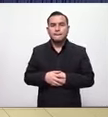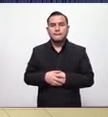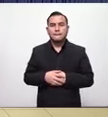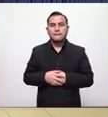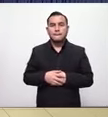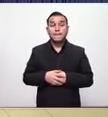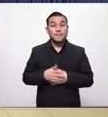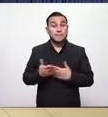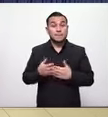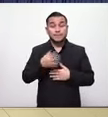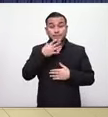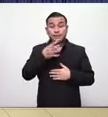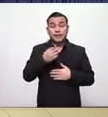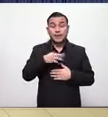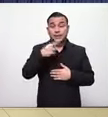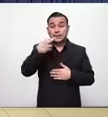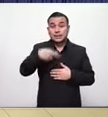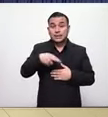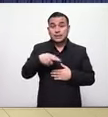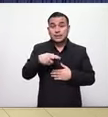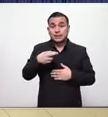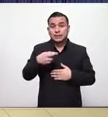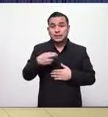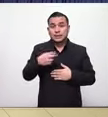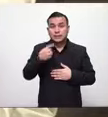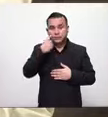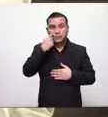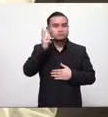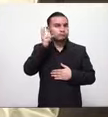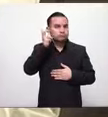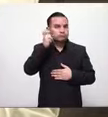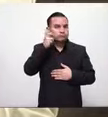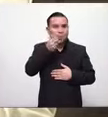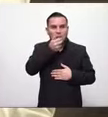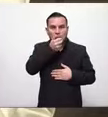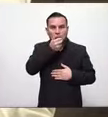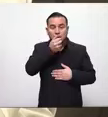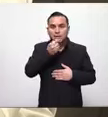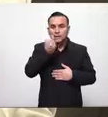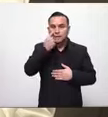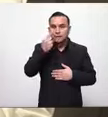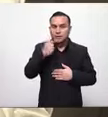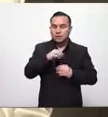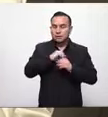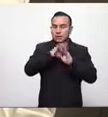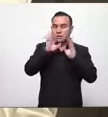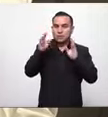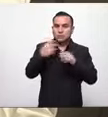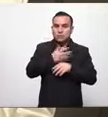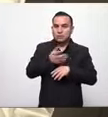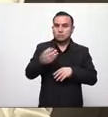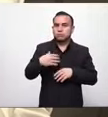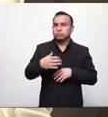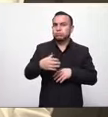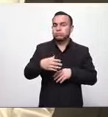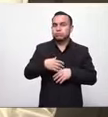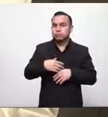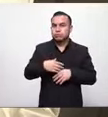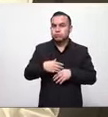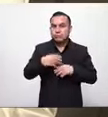bueno efectivamente yo también escuché ese audio era angustiante la descripción que hacía la compañera